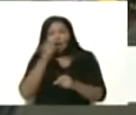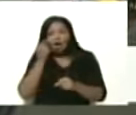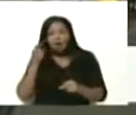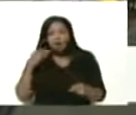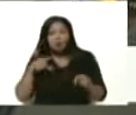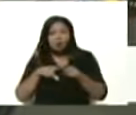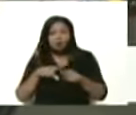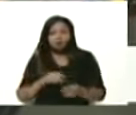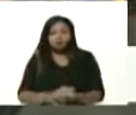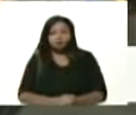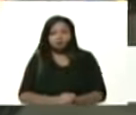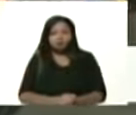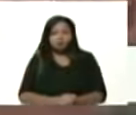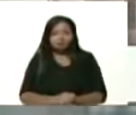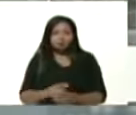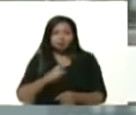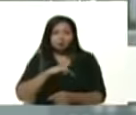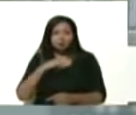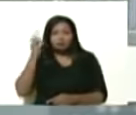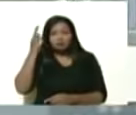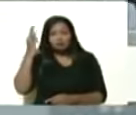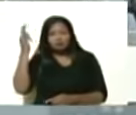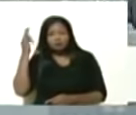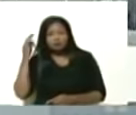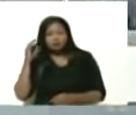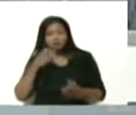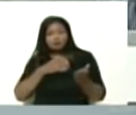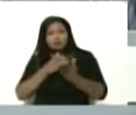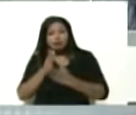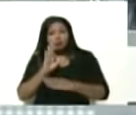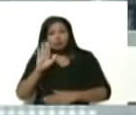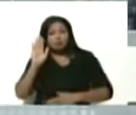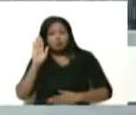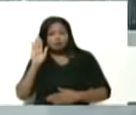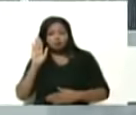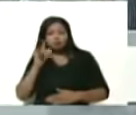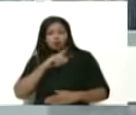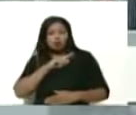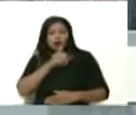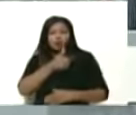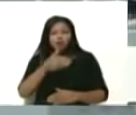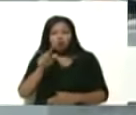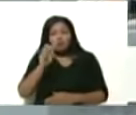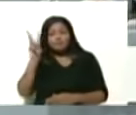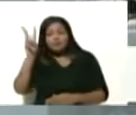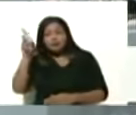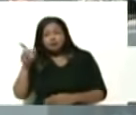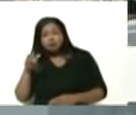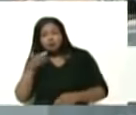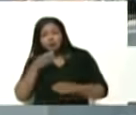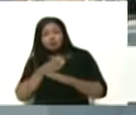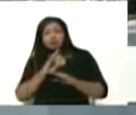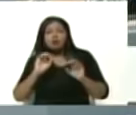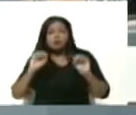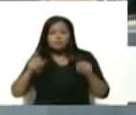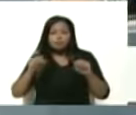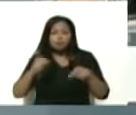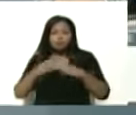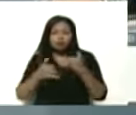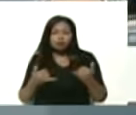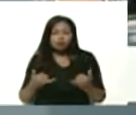filosofía y nuestro fiel compromiso es que cada uno de los venezolanos tenga y pueda acceder a una moto que